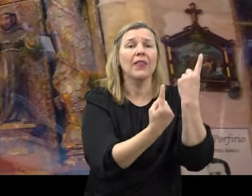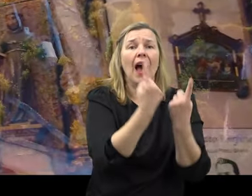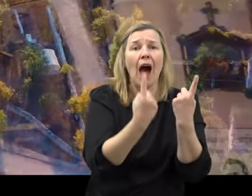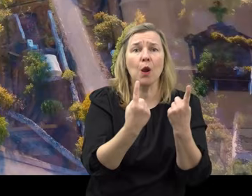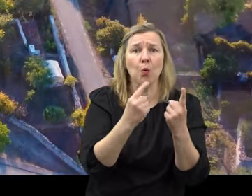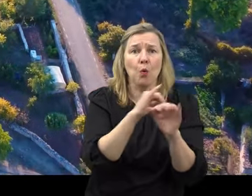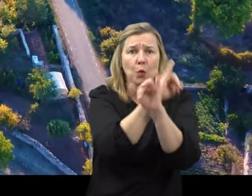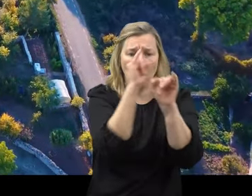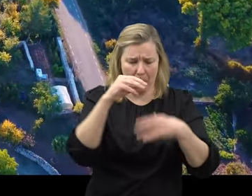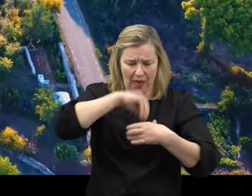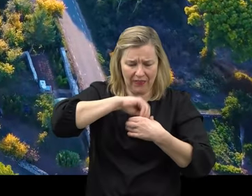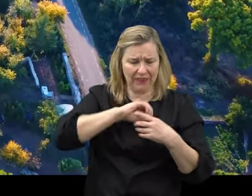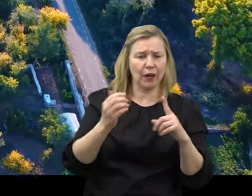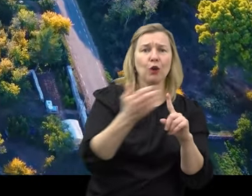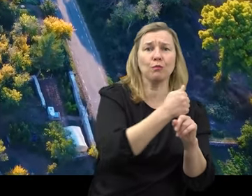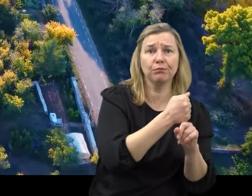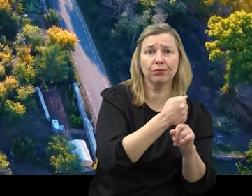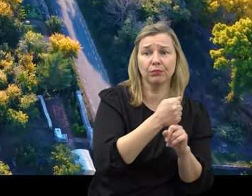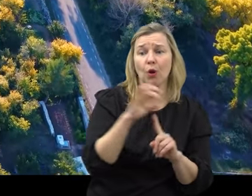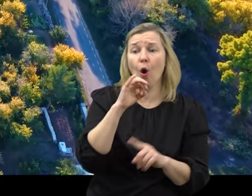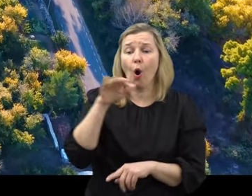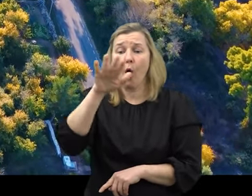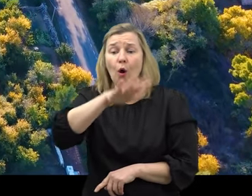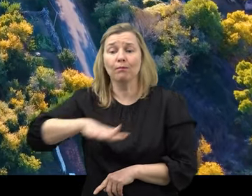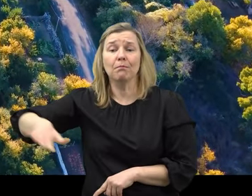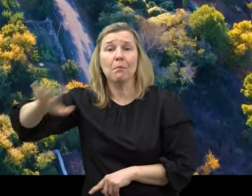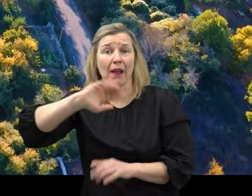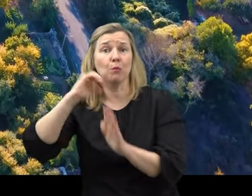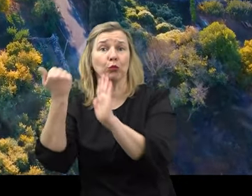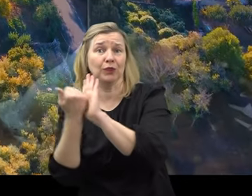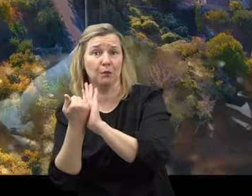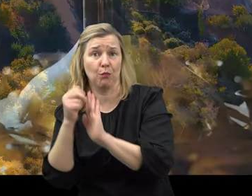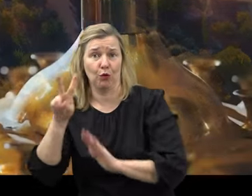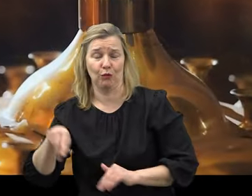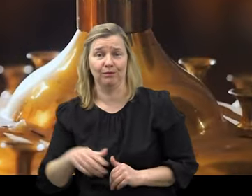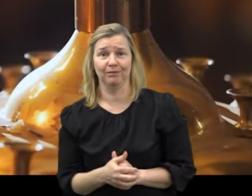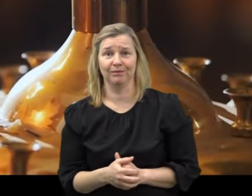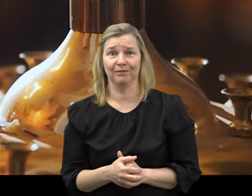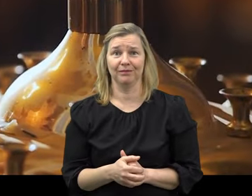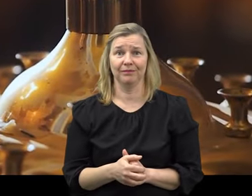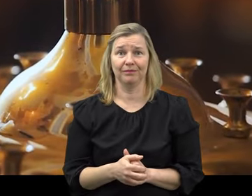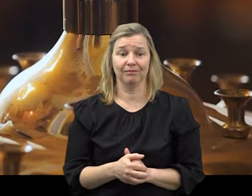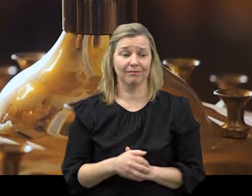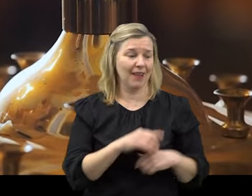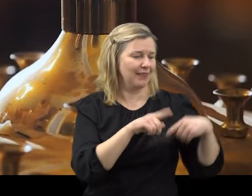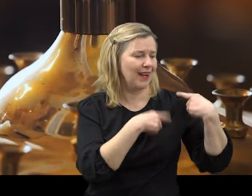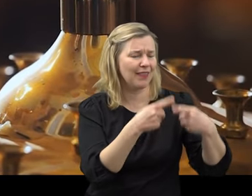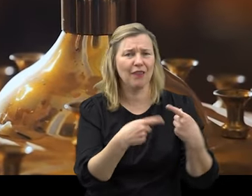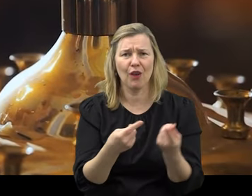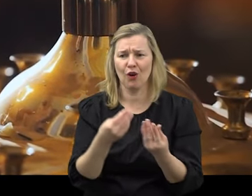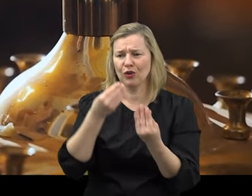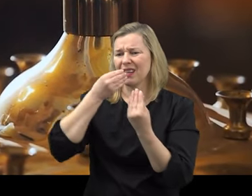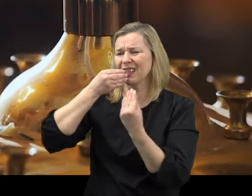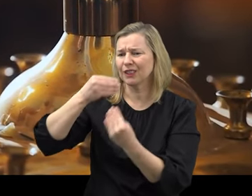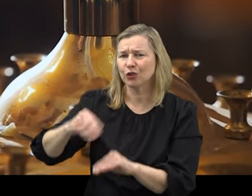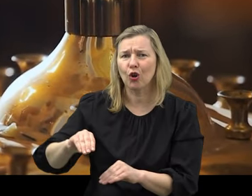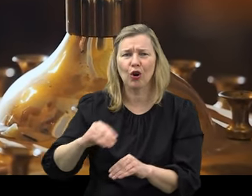haya sido cobijo o simplemente todo un símbolo del páramo. Tradición, historia,